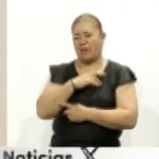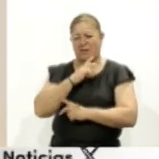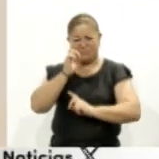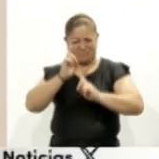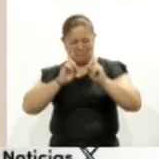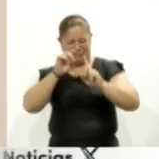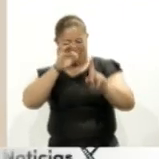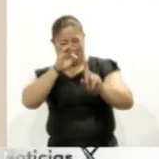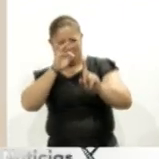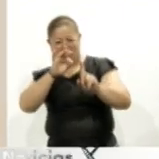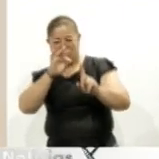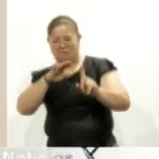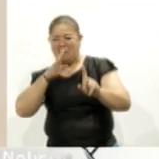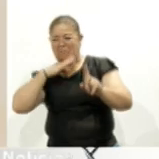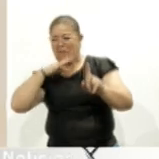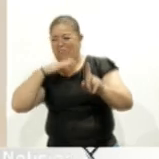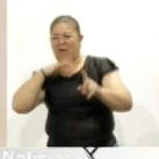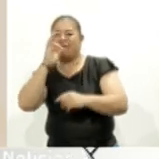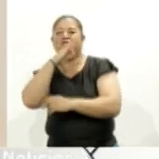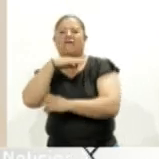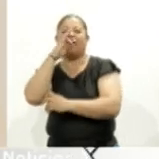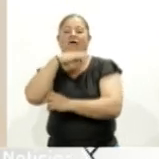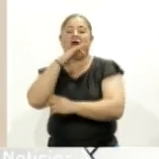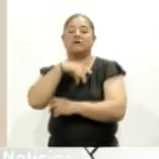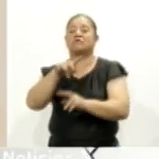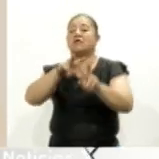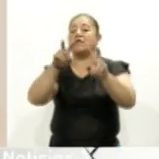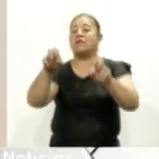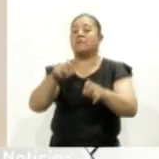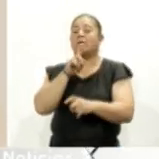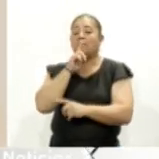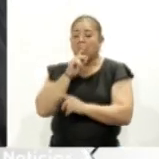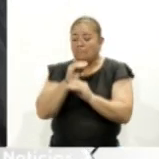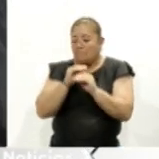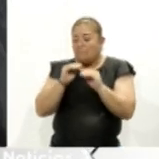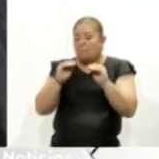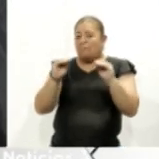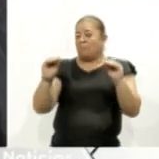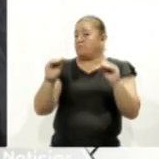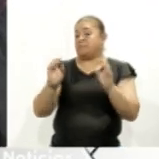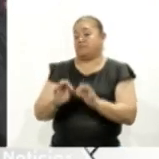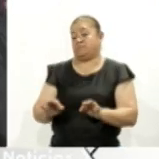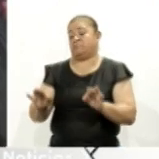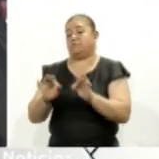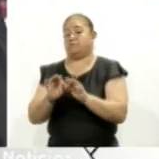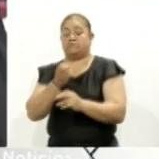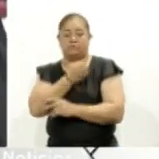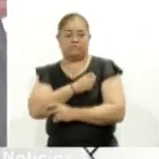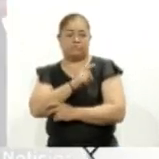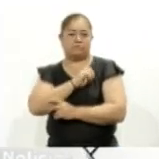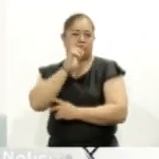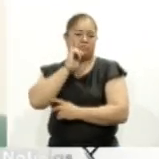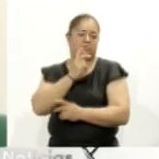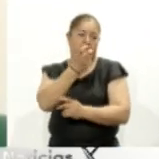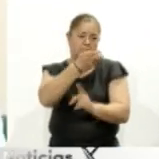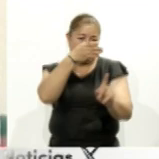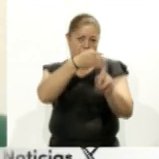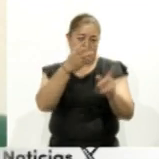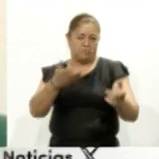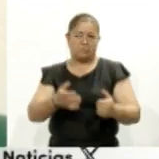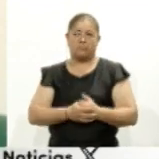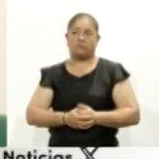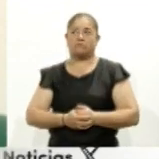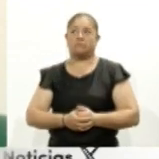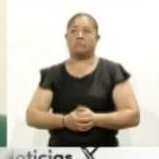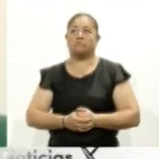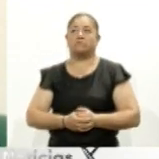respecto del ciclo menstrual y suele ser un tema del que no se habla, pese a la importancia que tiene como parte de la salud de las mujeres. Hay muchas